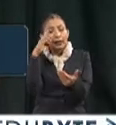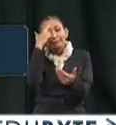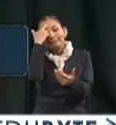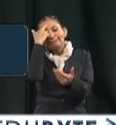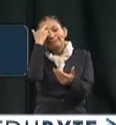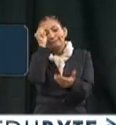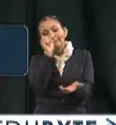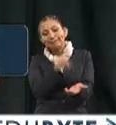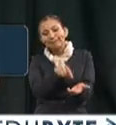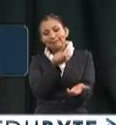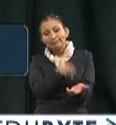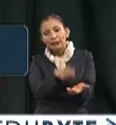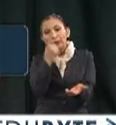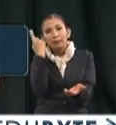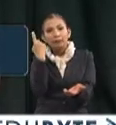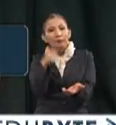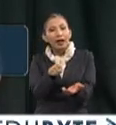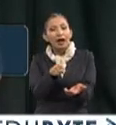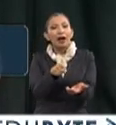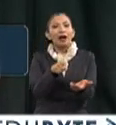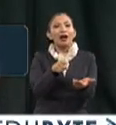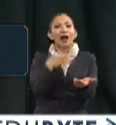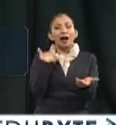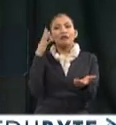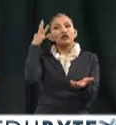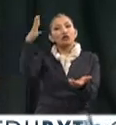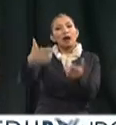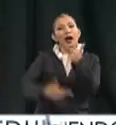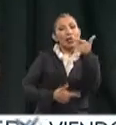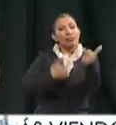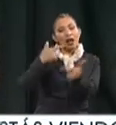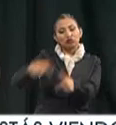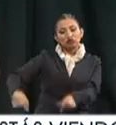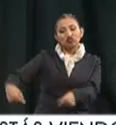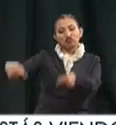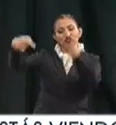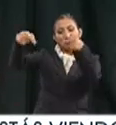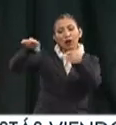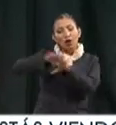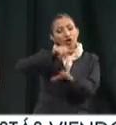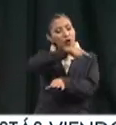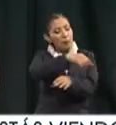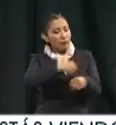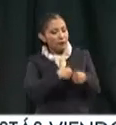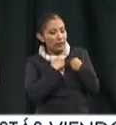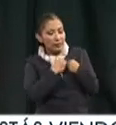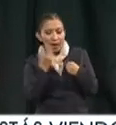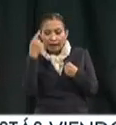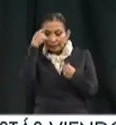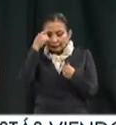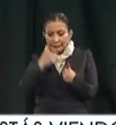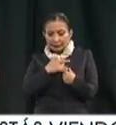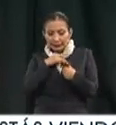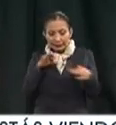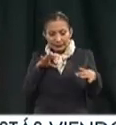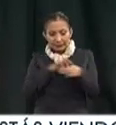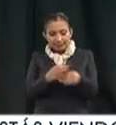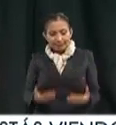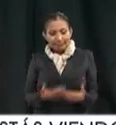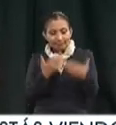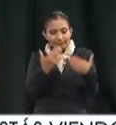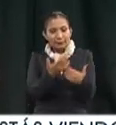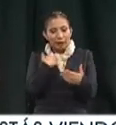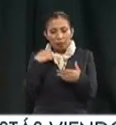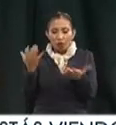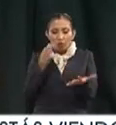recordatorio para las futuras generaciones de cómo la vida y la conciencia tiene que ser alimentada